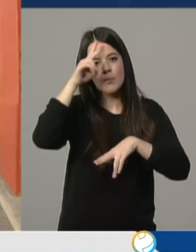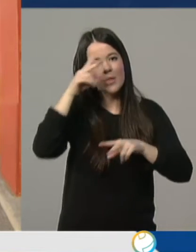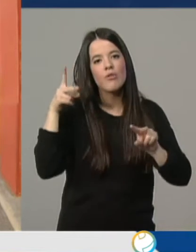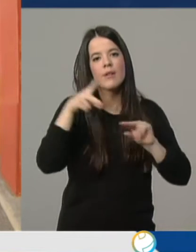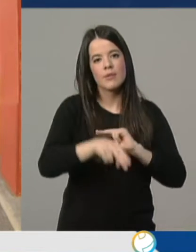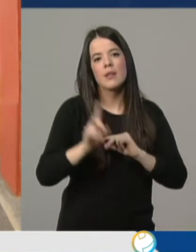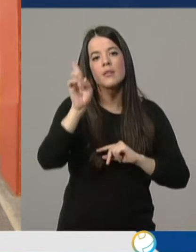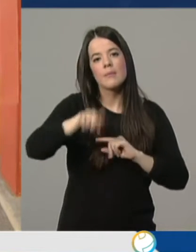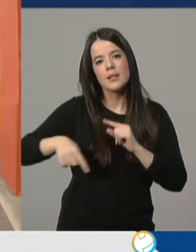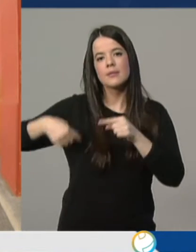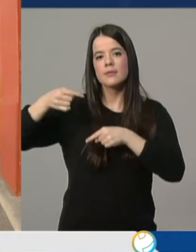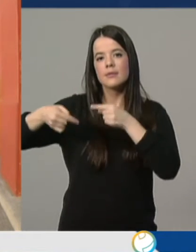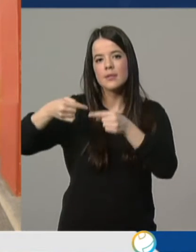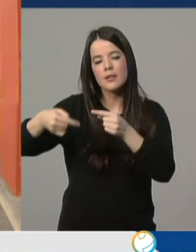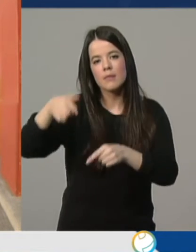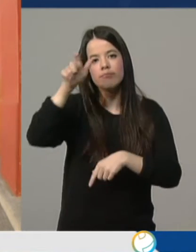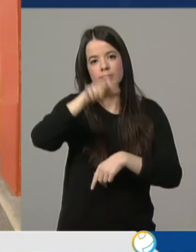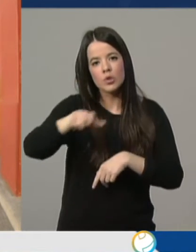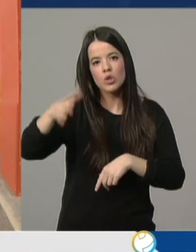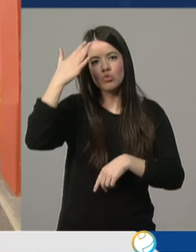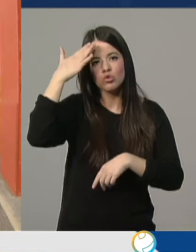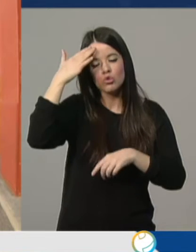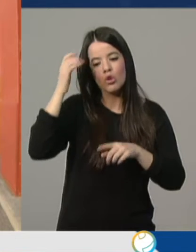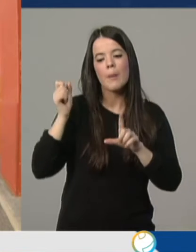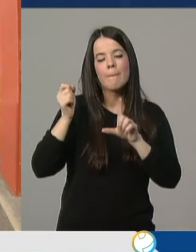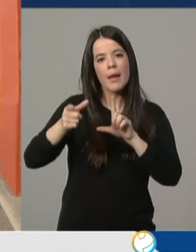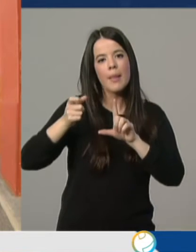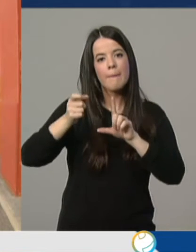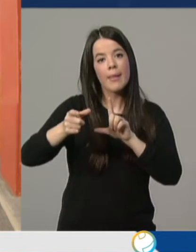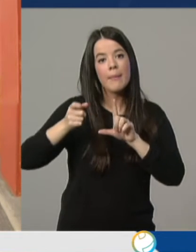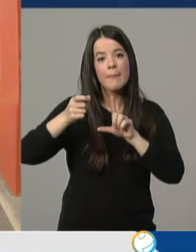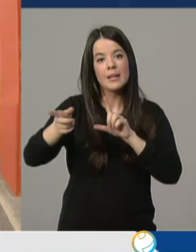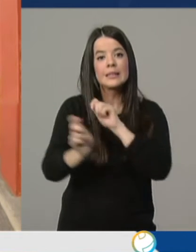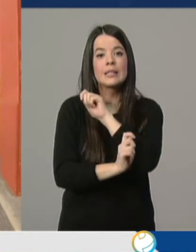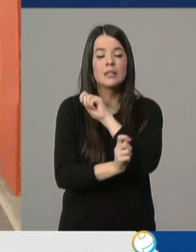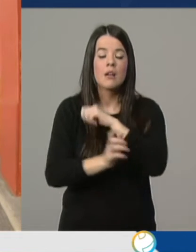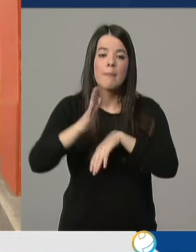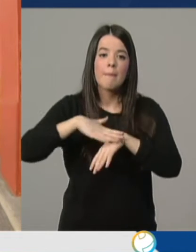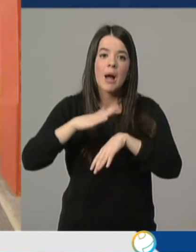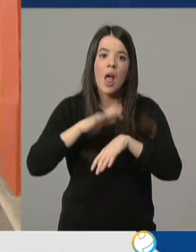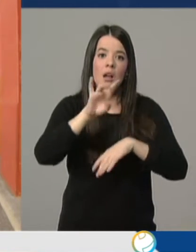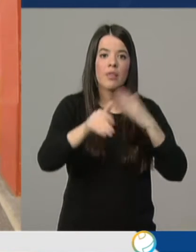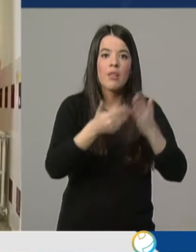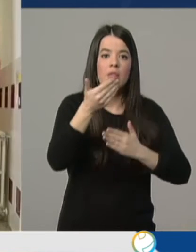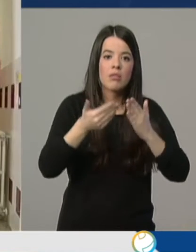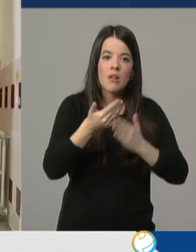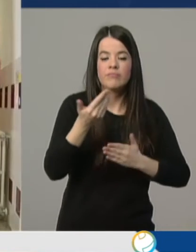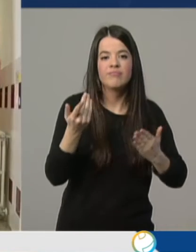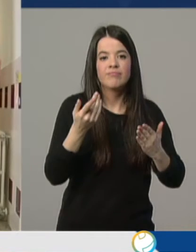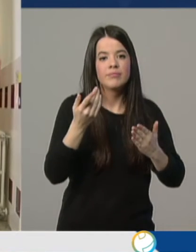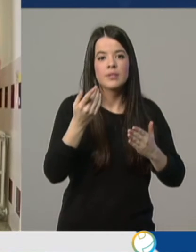día a día, los tutores les irán mandando porque no queremos que pierdan los 15 días y que trabajen.